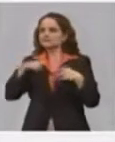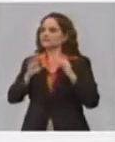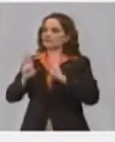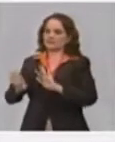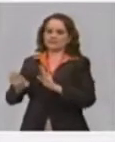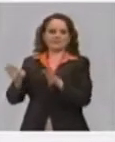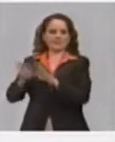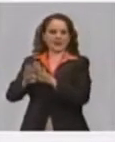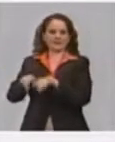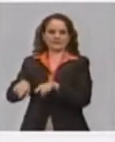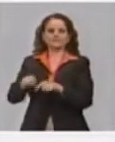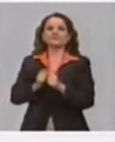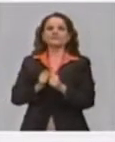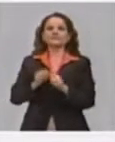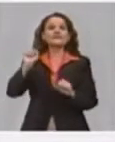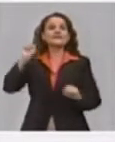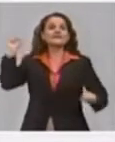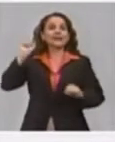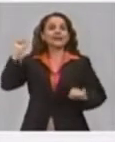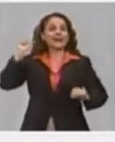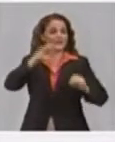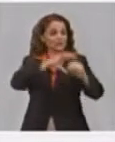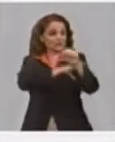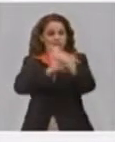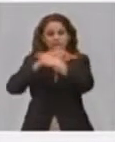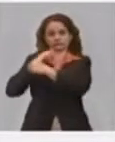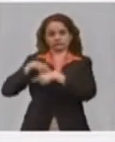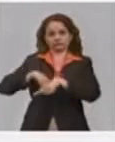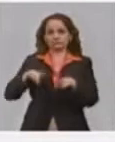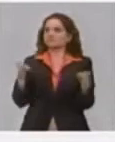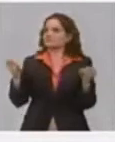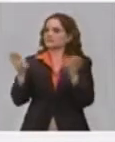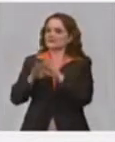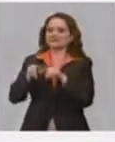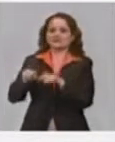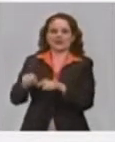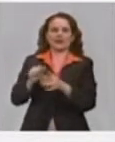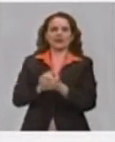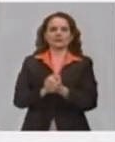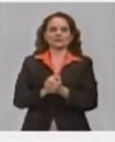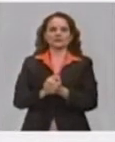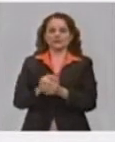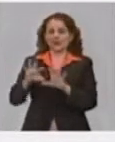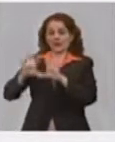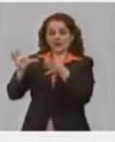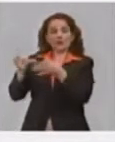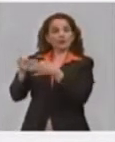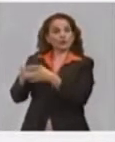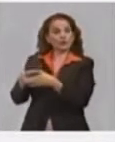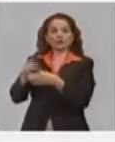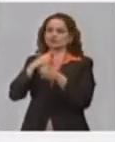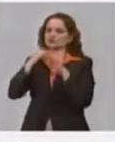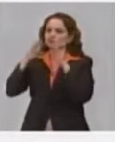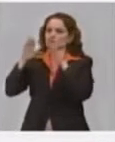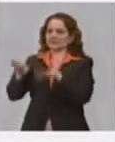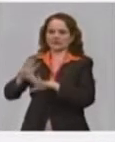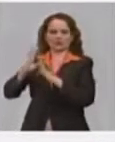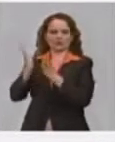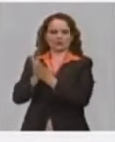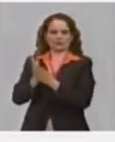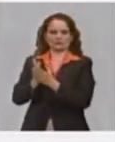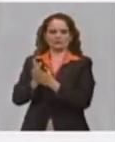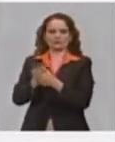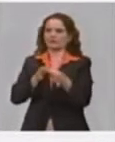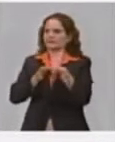los gimnasios de musculación. Y eso hizo que estas personas se mantuvieran suspendidas del ejercicio